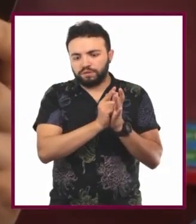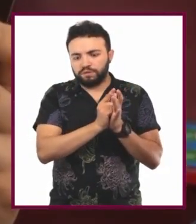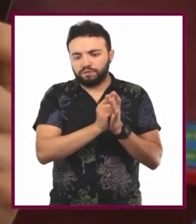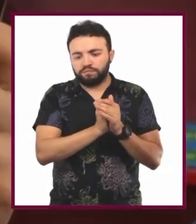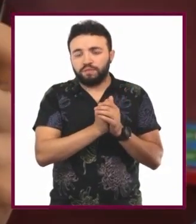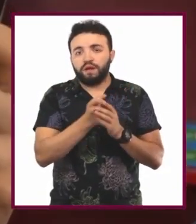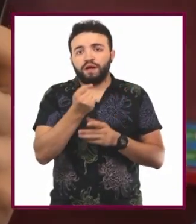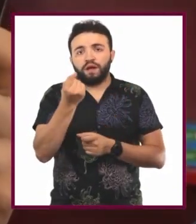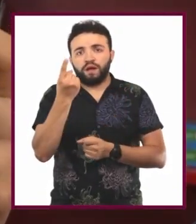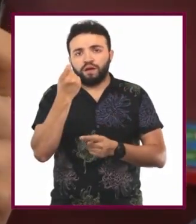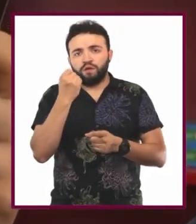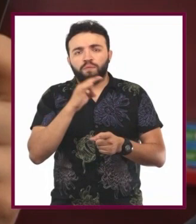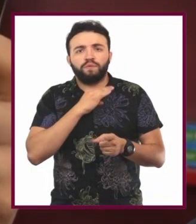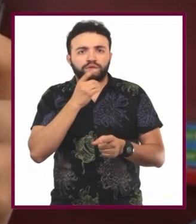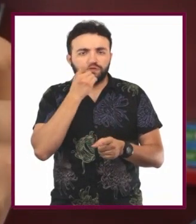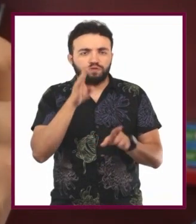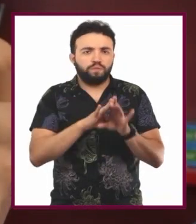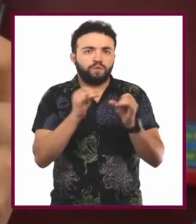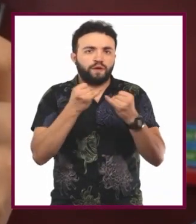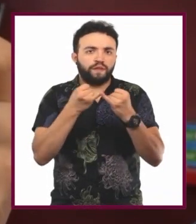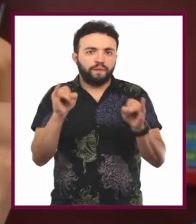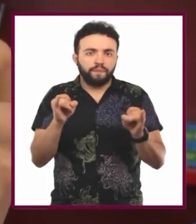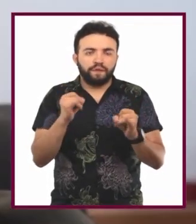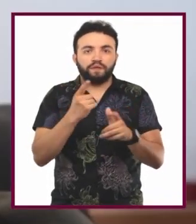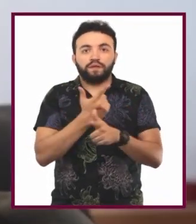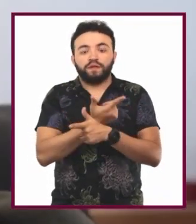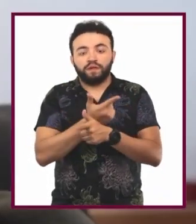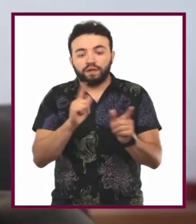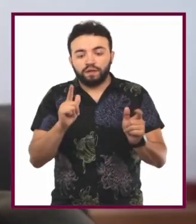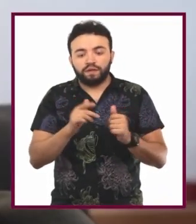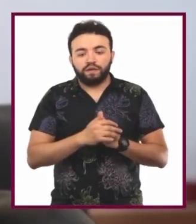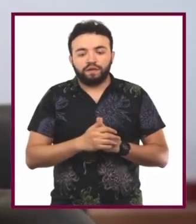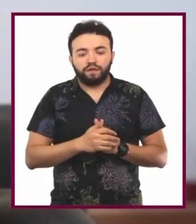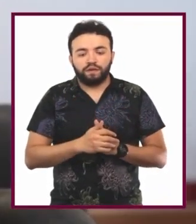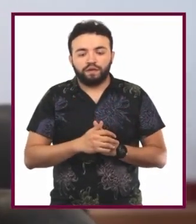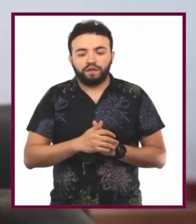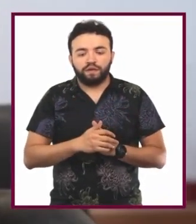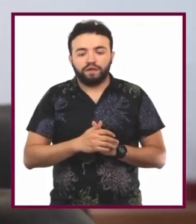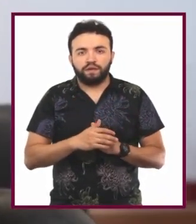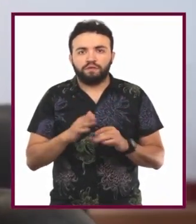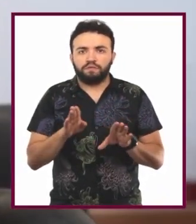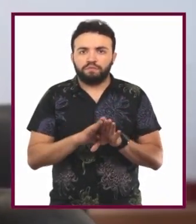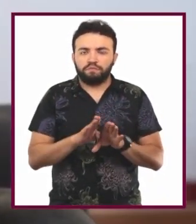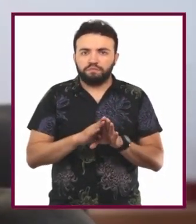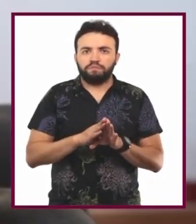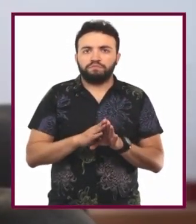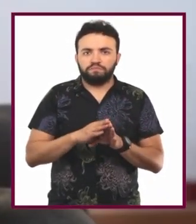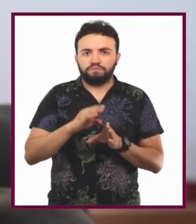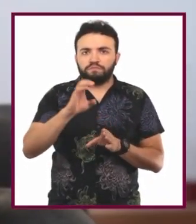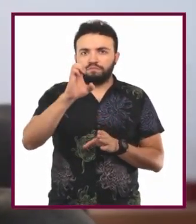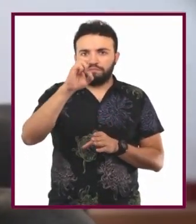Algunos sinónimos pueden ser independiente, libre, emancipado y soberano.